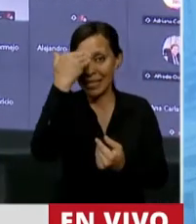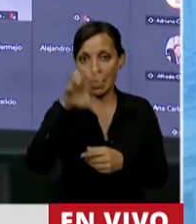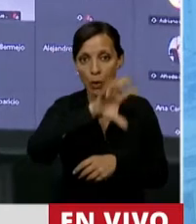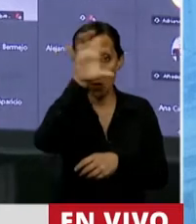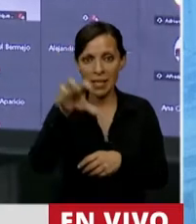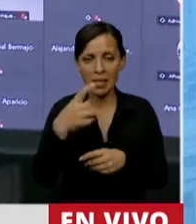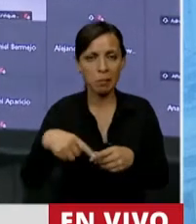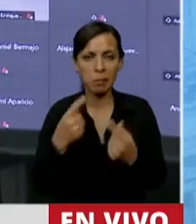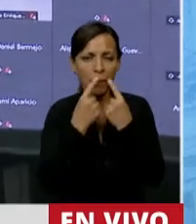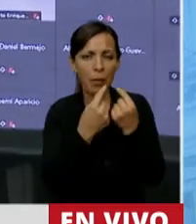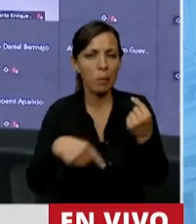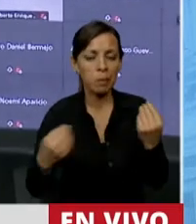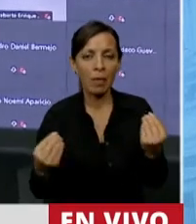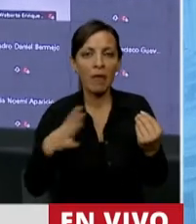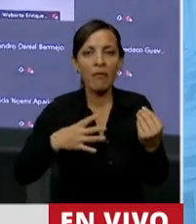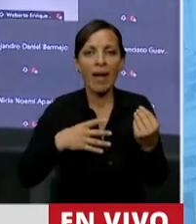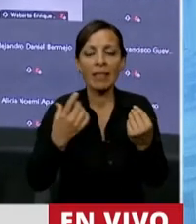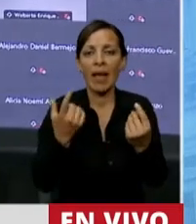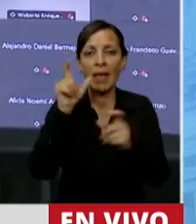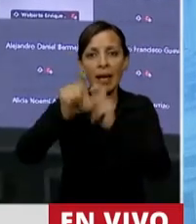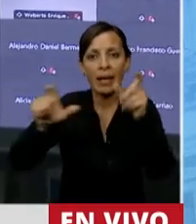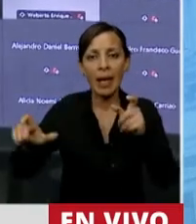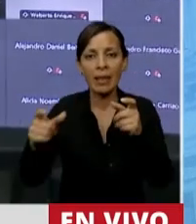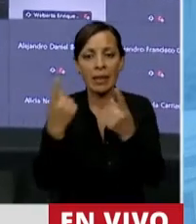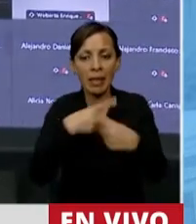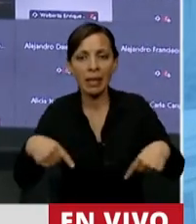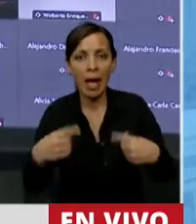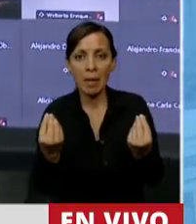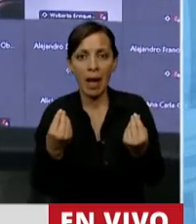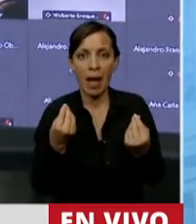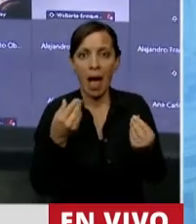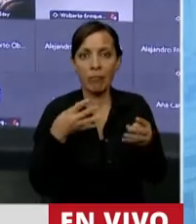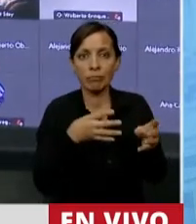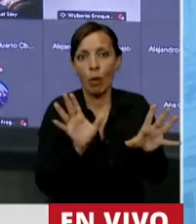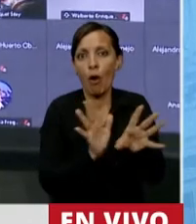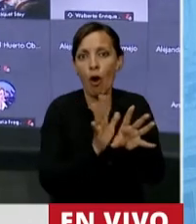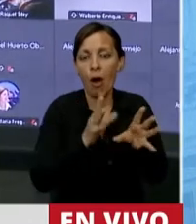fue la falta de recursos humanos y materiales para poder hacerle frente a los incendios.